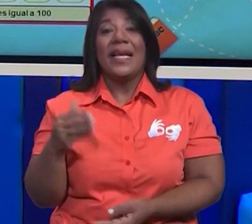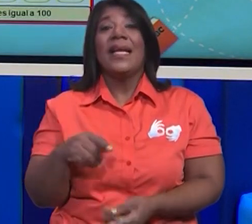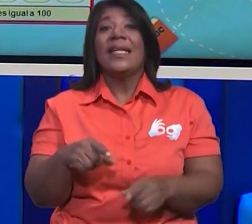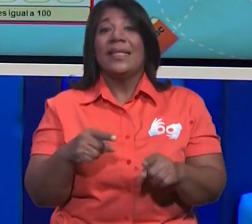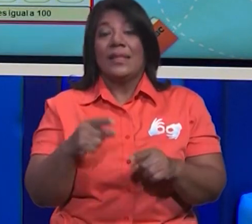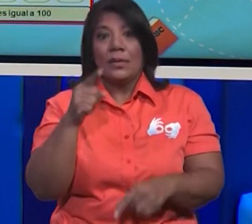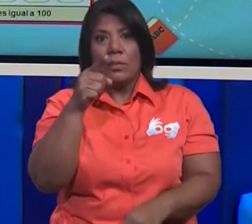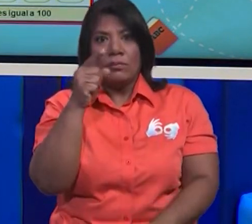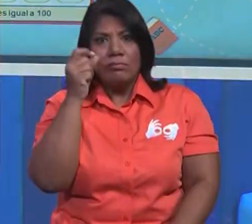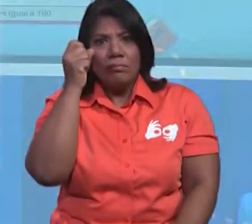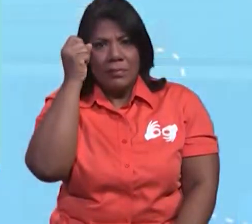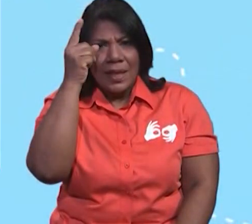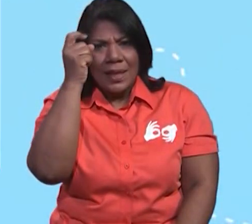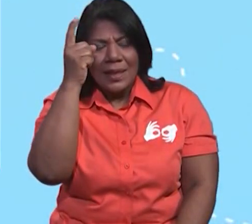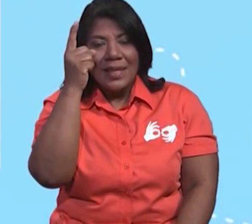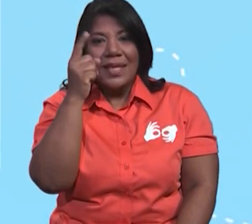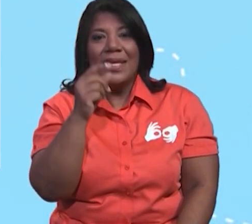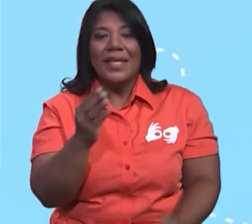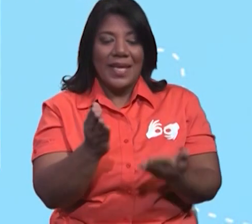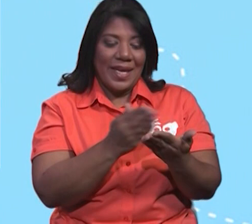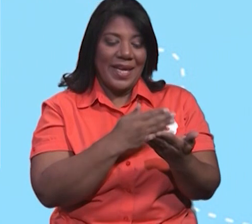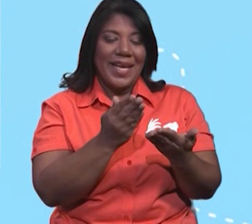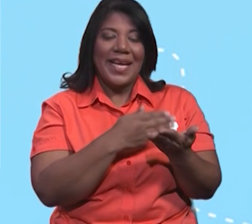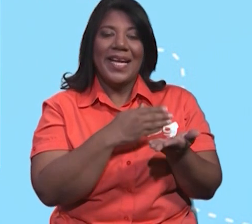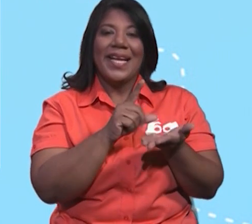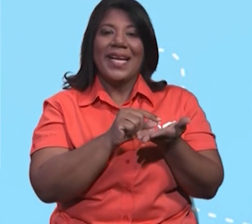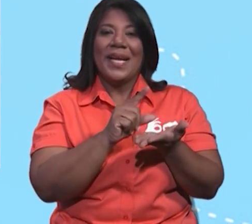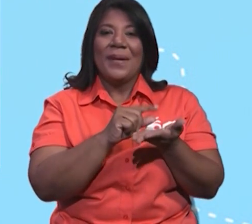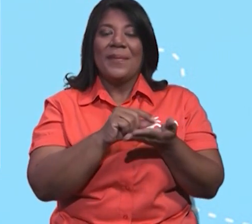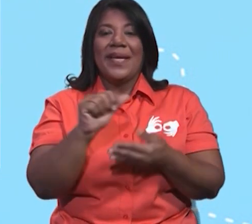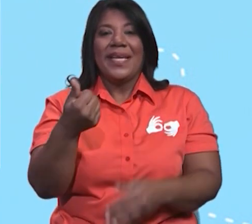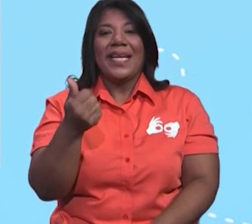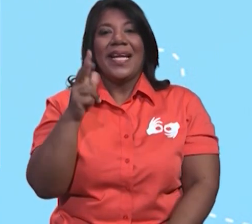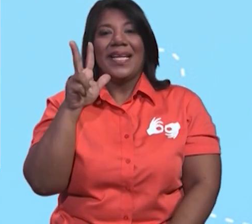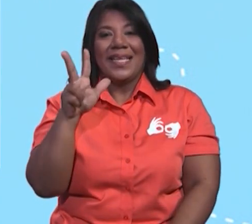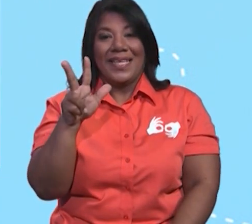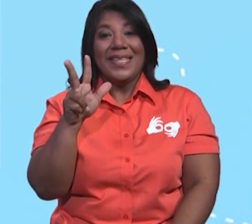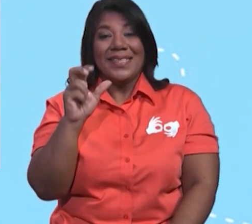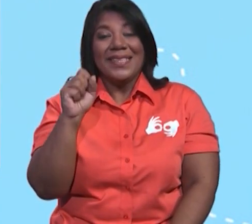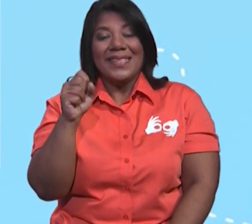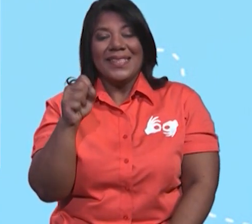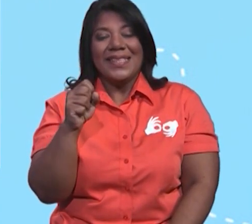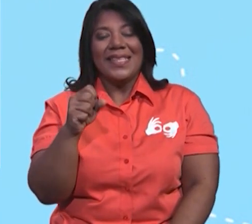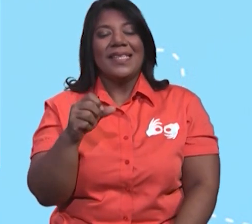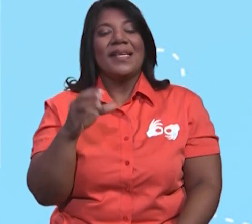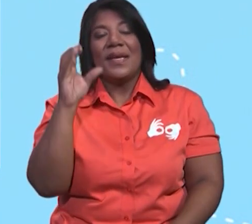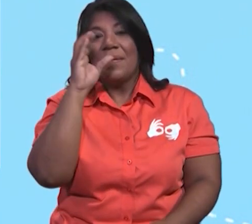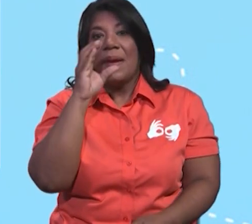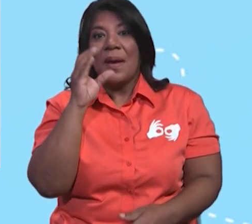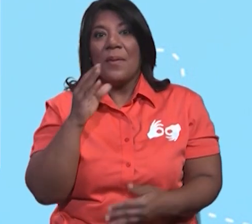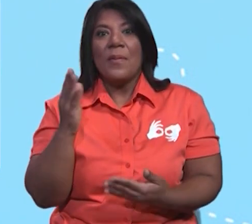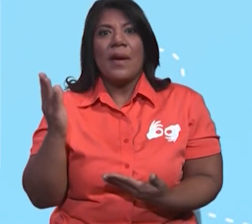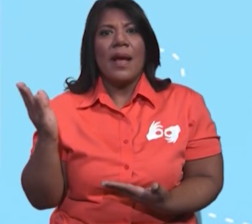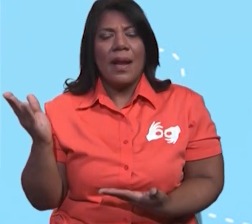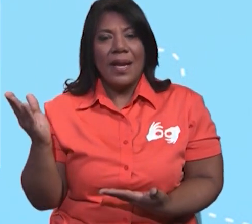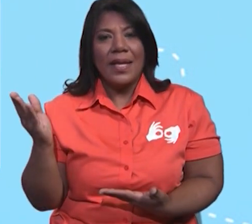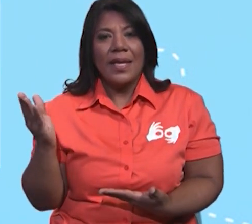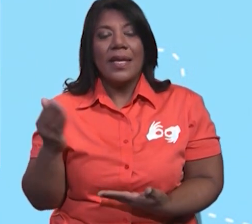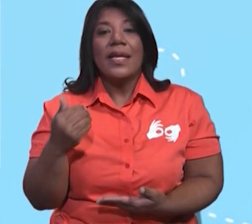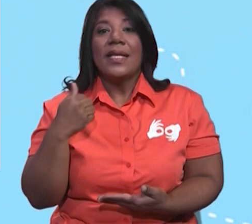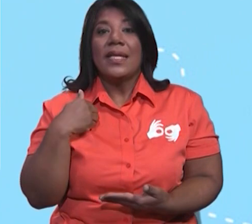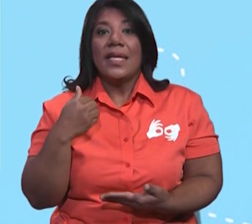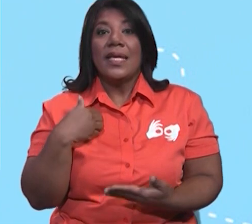comprende. ¿Esto está dónde? En la página trece de tu cuaderno de trabajo. ¿Y qué vas a hacer aquí? Vas a